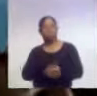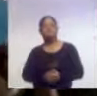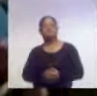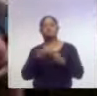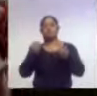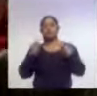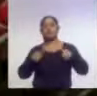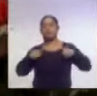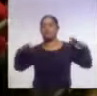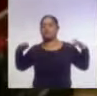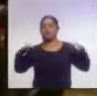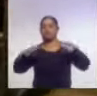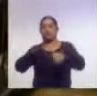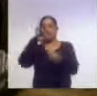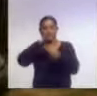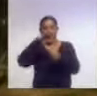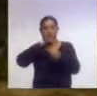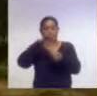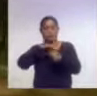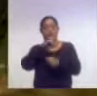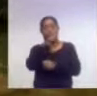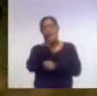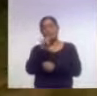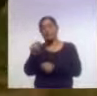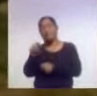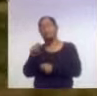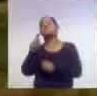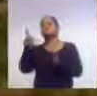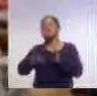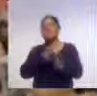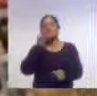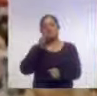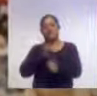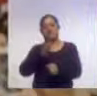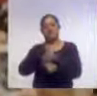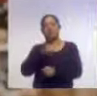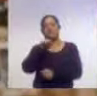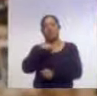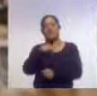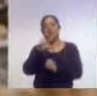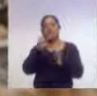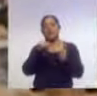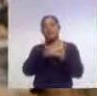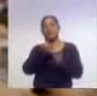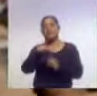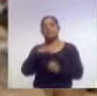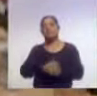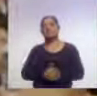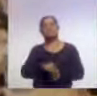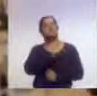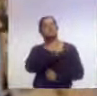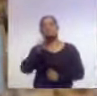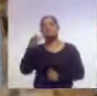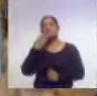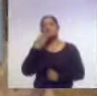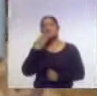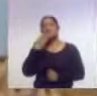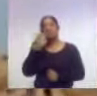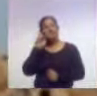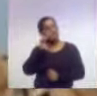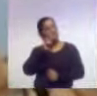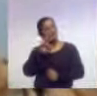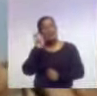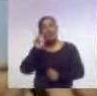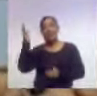asistentes votaron a Trump en 2016 y lo volverán a hacer ahora. Pero todo era optimismo y confianza en el triunfo cuando